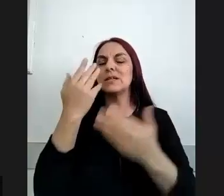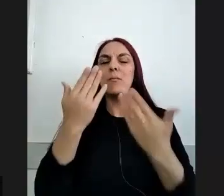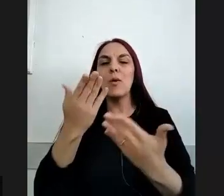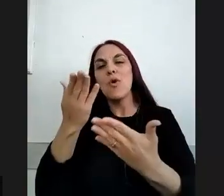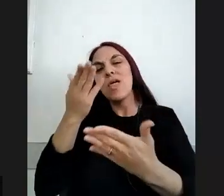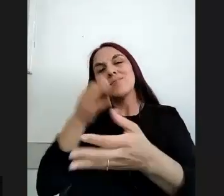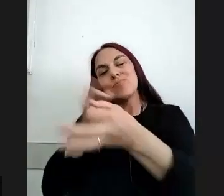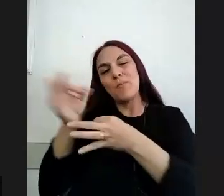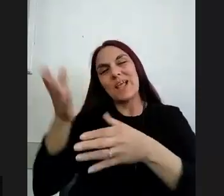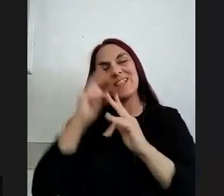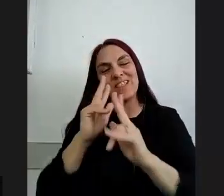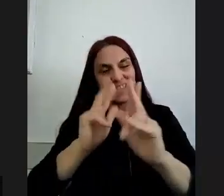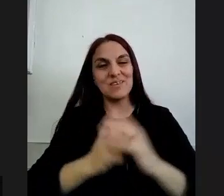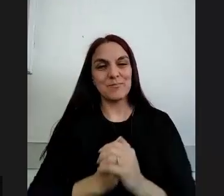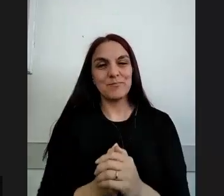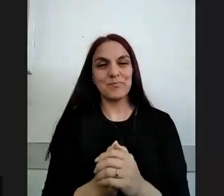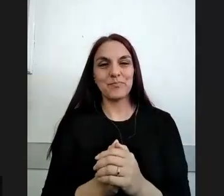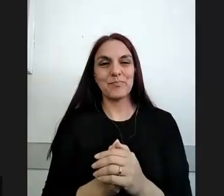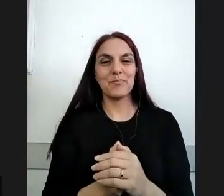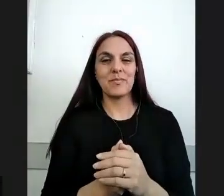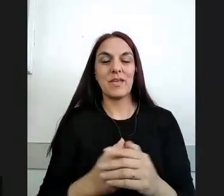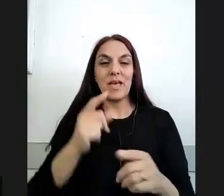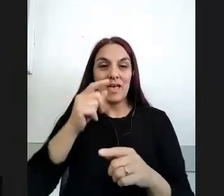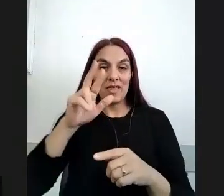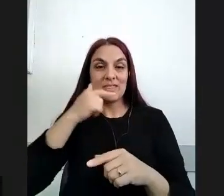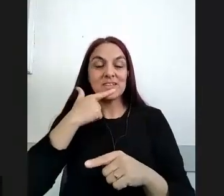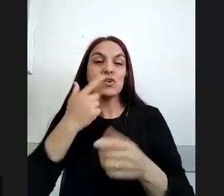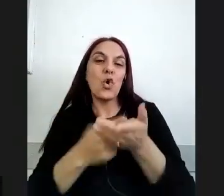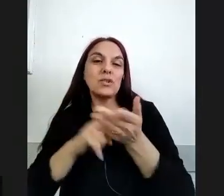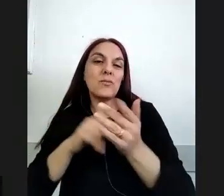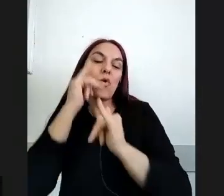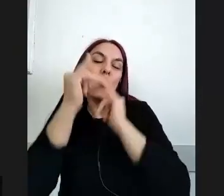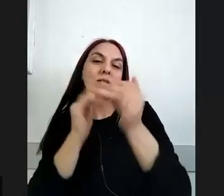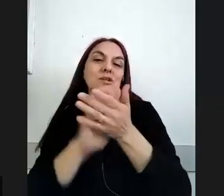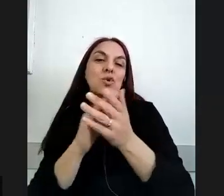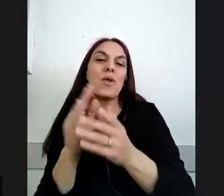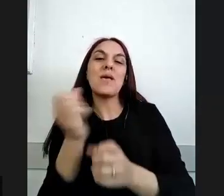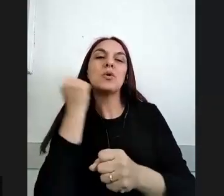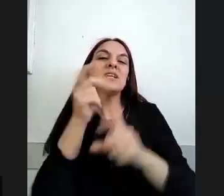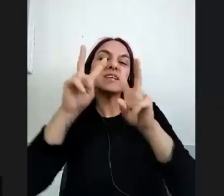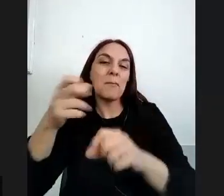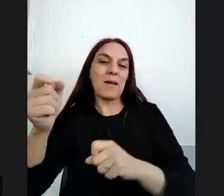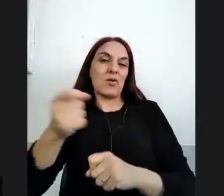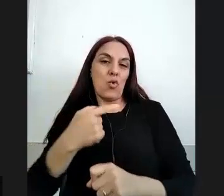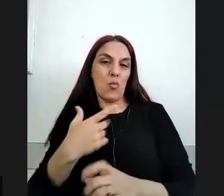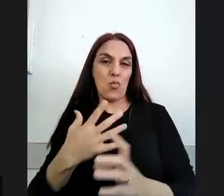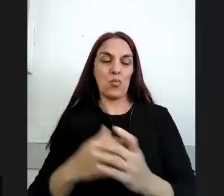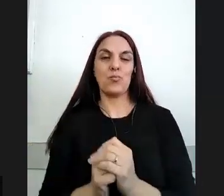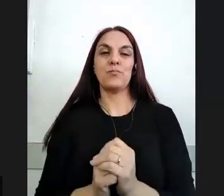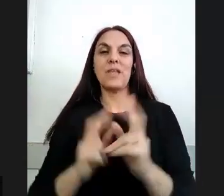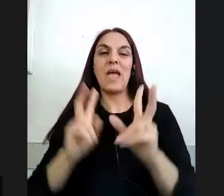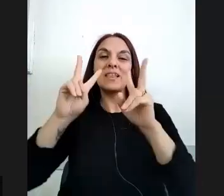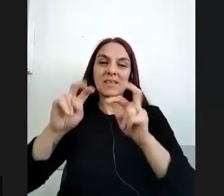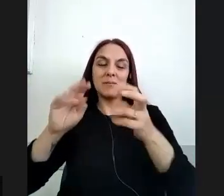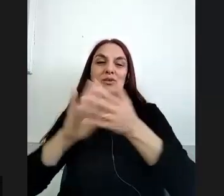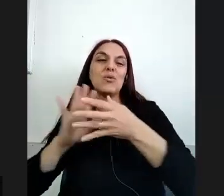ya lo dije porque bueno Dris vuelve a traer esta cuestión de la importancia de lo común y estas cuestiones ligadas a